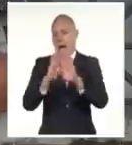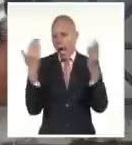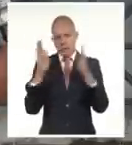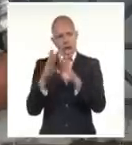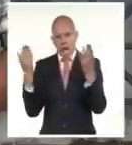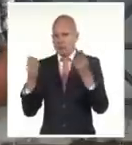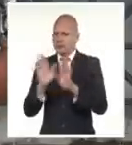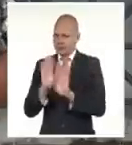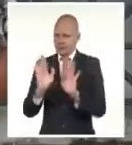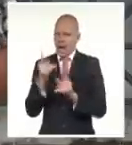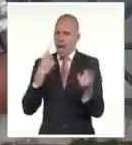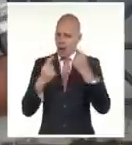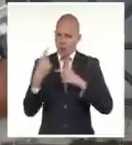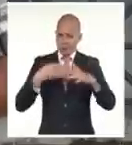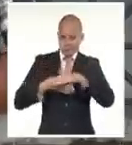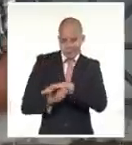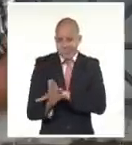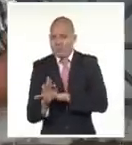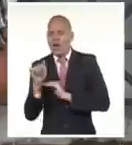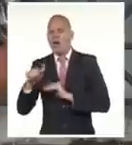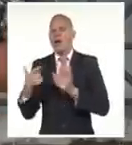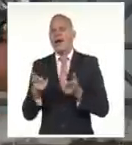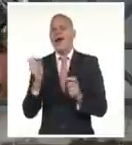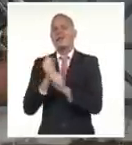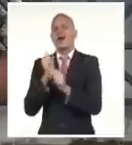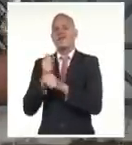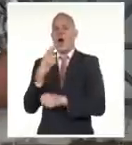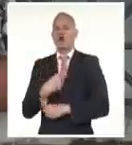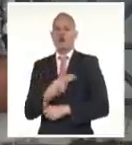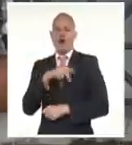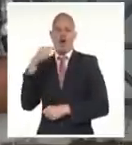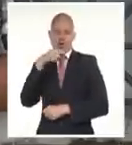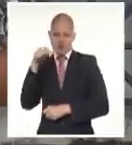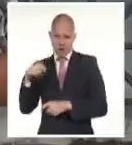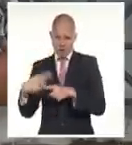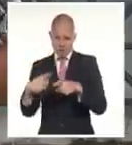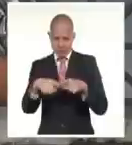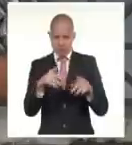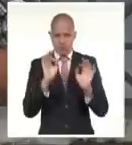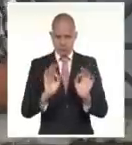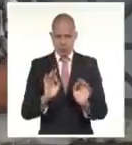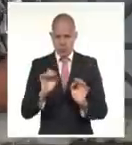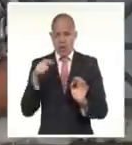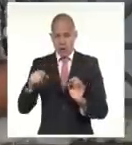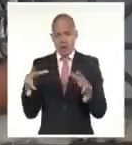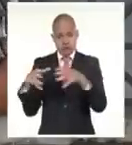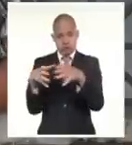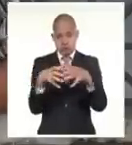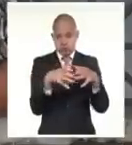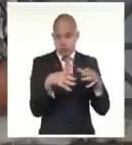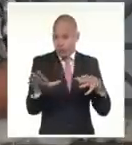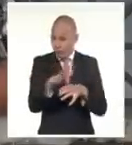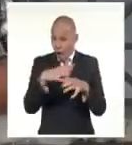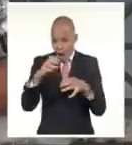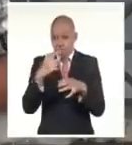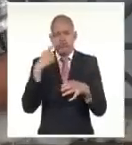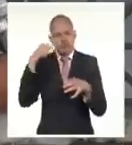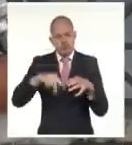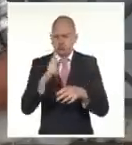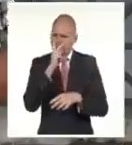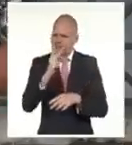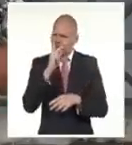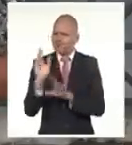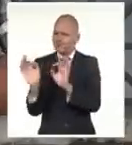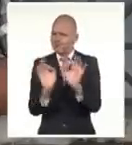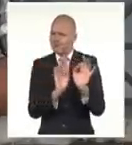rescatistas, de los compañeros de la Cruz Roja y de todo el personal, la operación multisectorial que se realiza acá